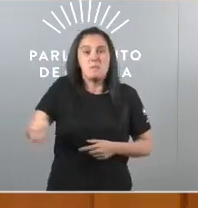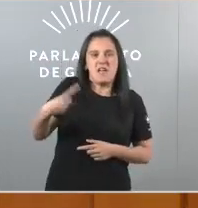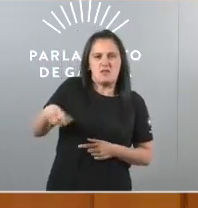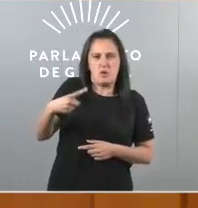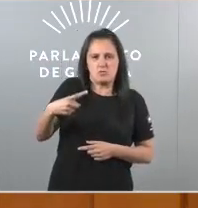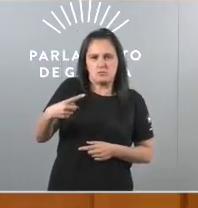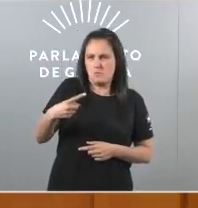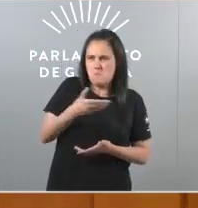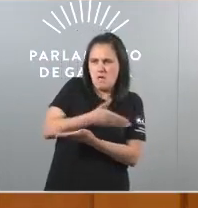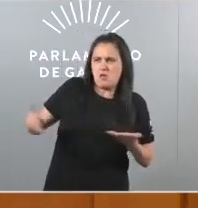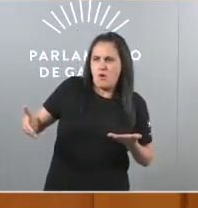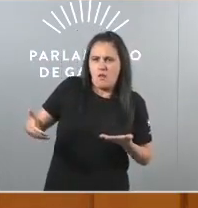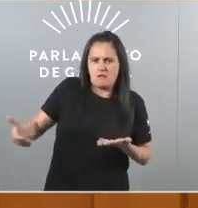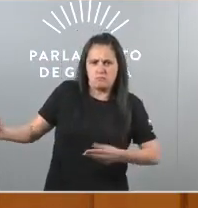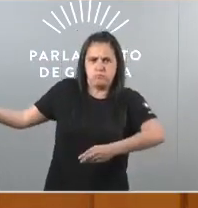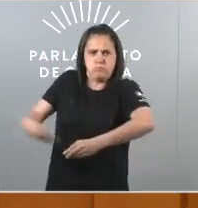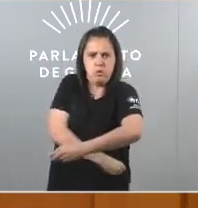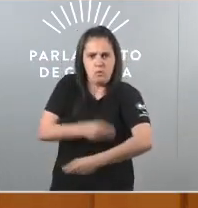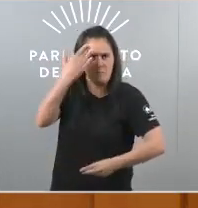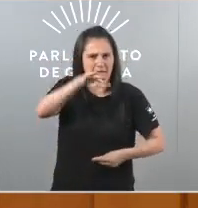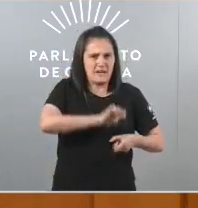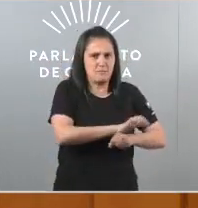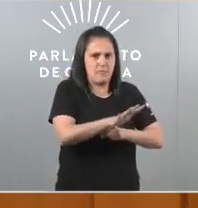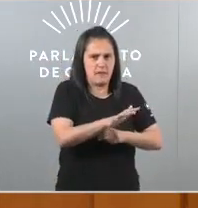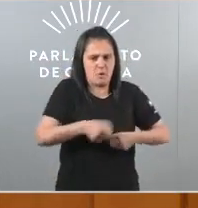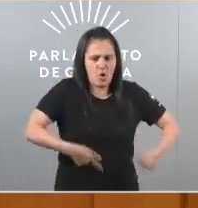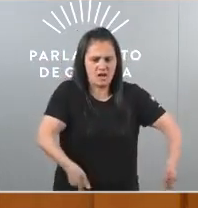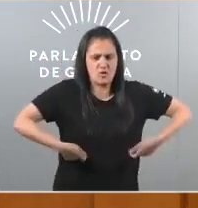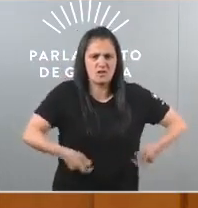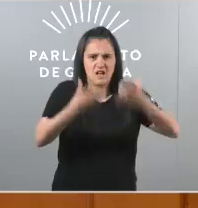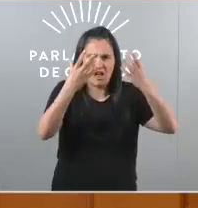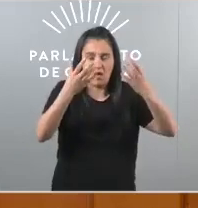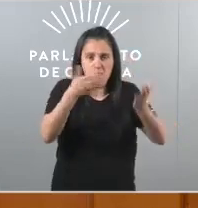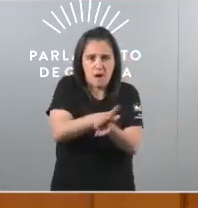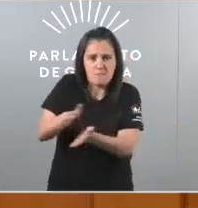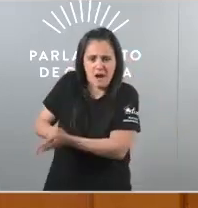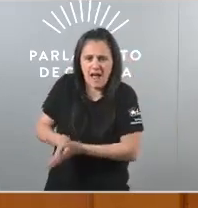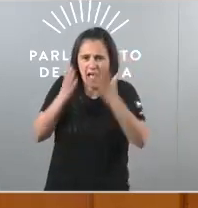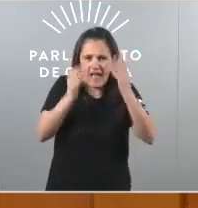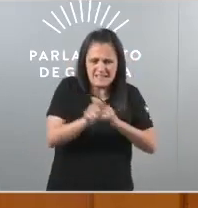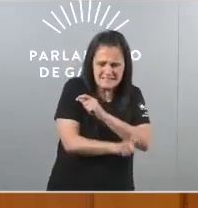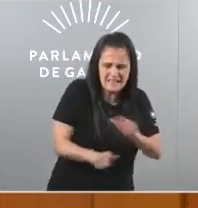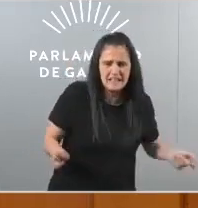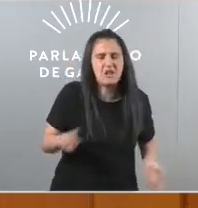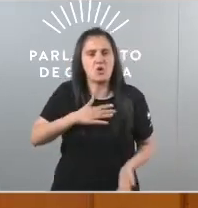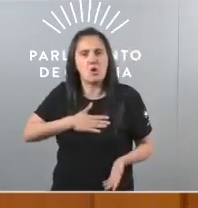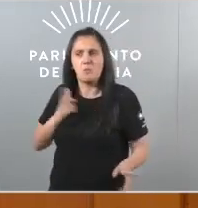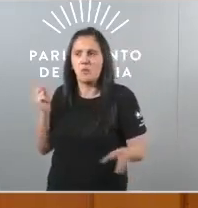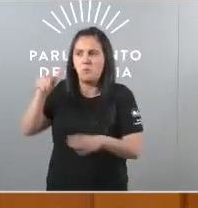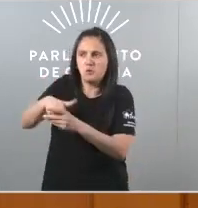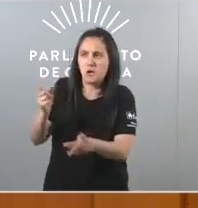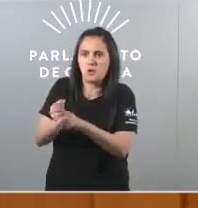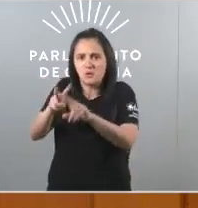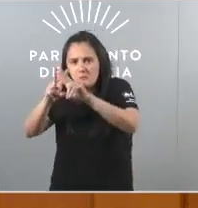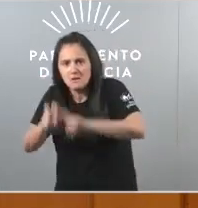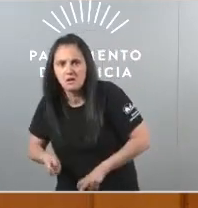millonarios no medio dunha pandemia que costou miles e miles de vida cómodo votando en contra de investigar